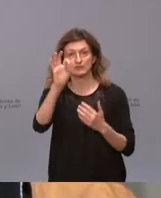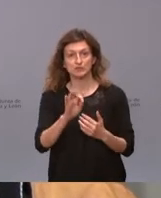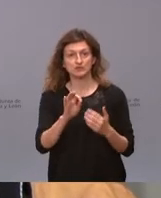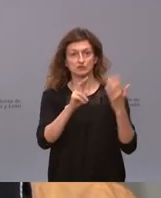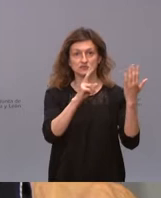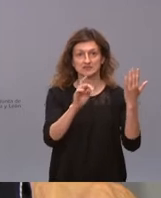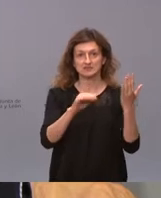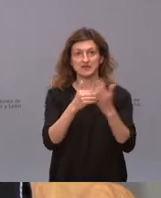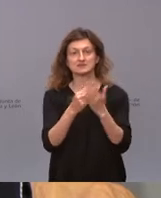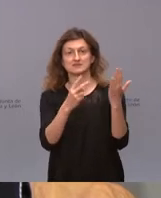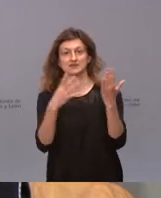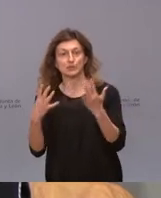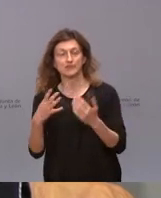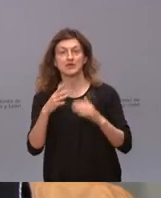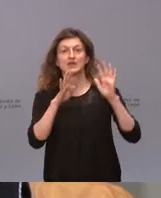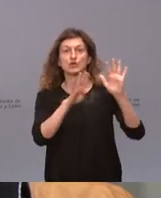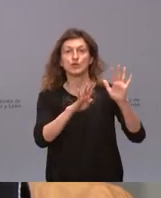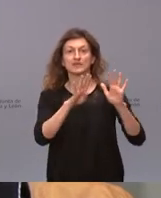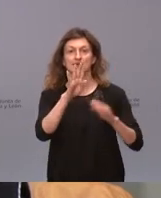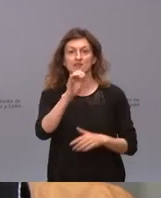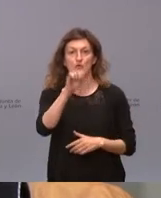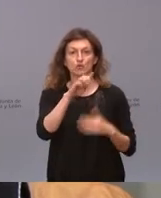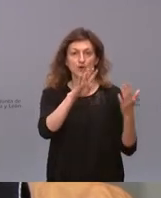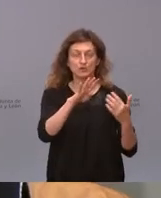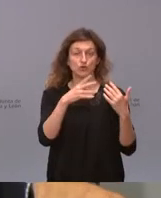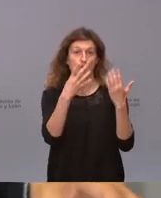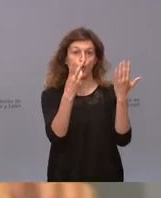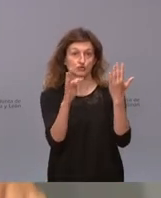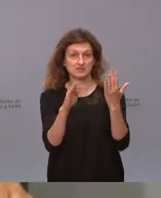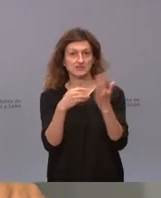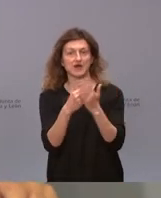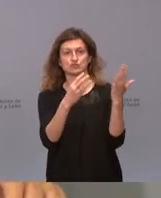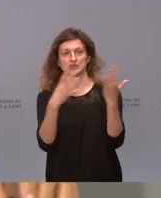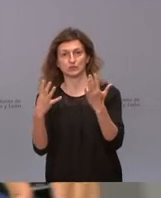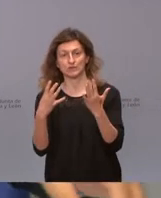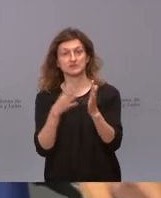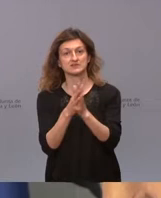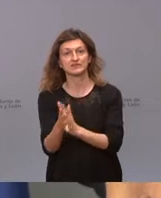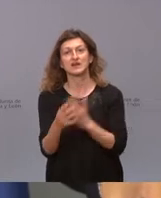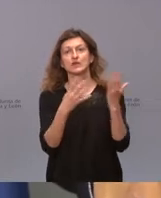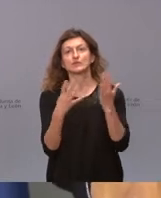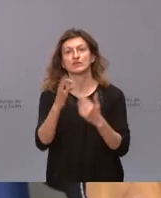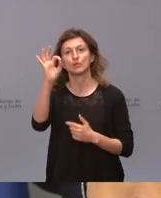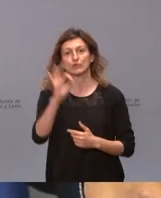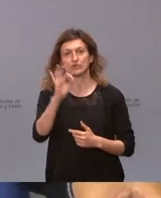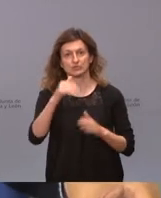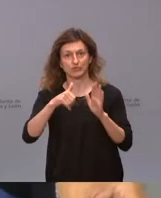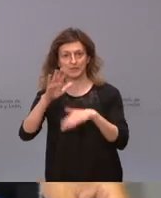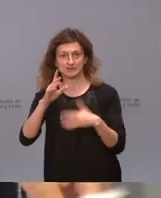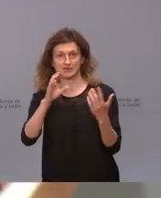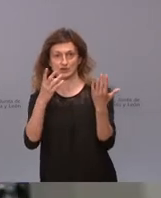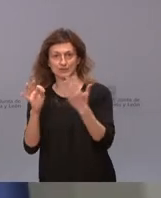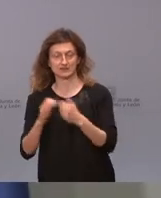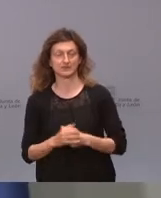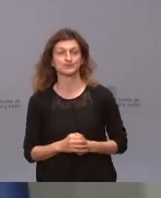79, 95,4% de 80 a 89, 94% de más de 90. Como todos ustedes saben,